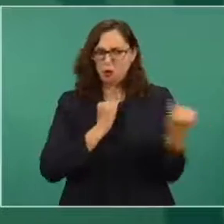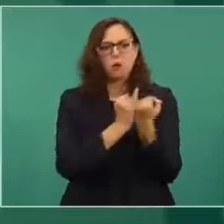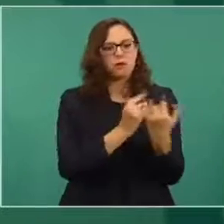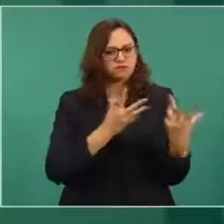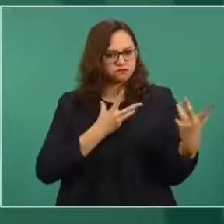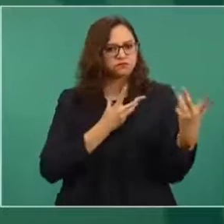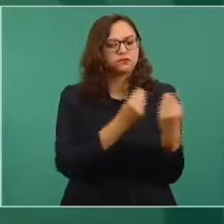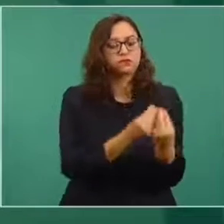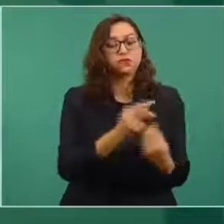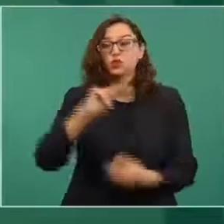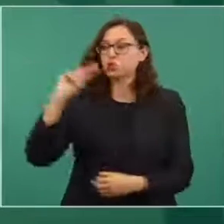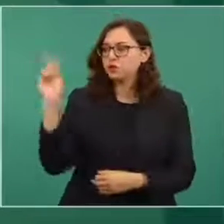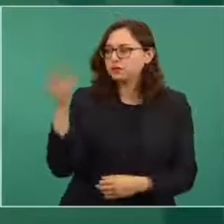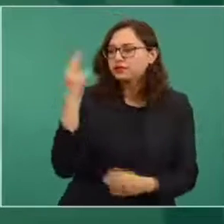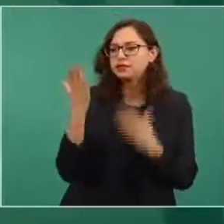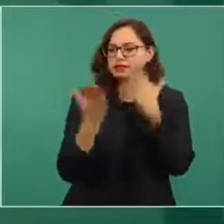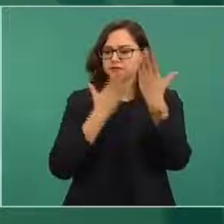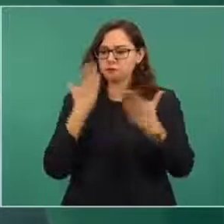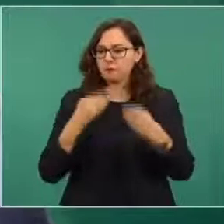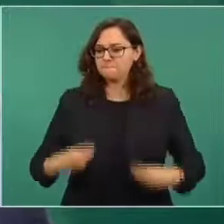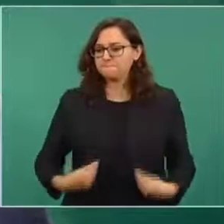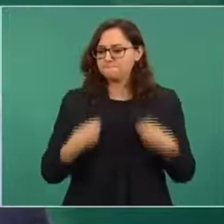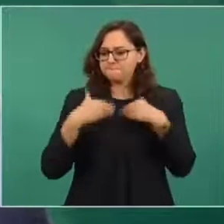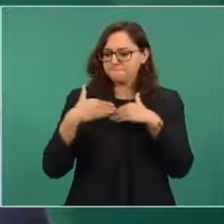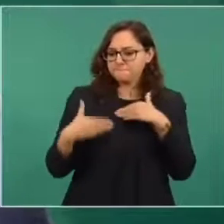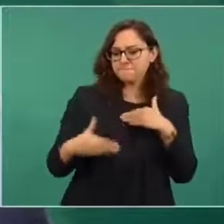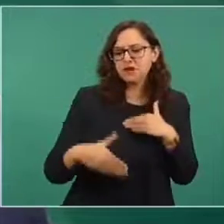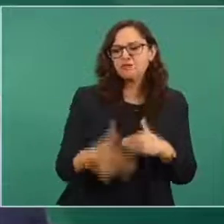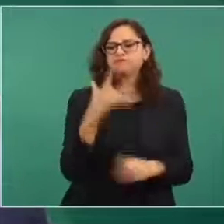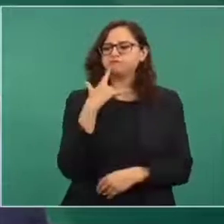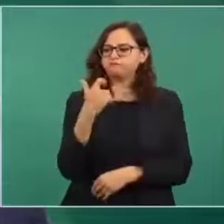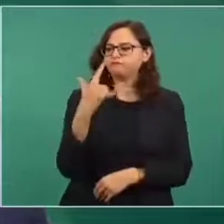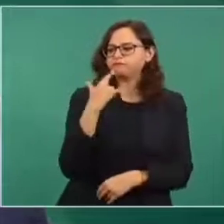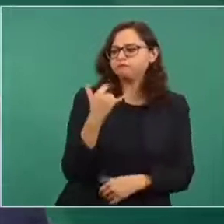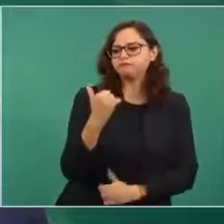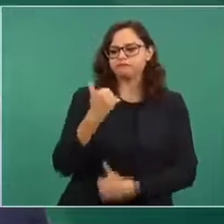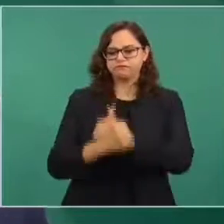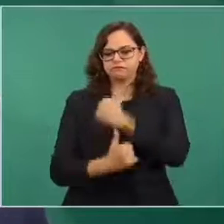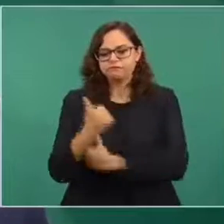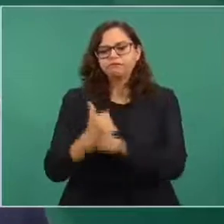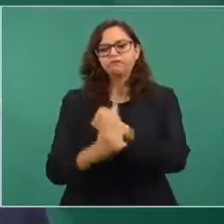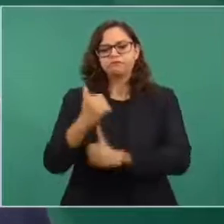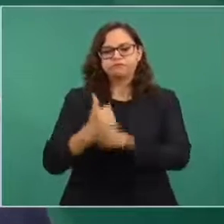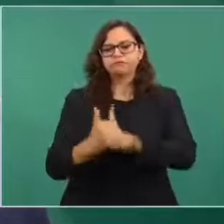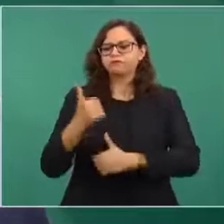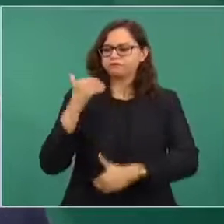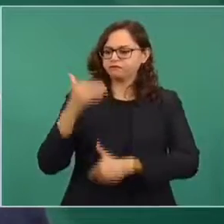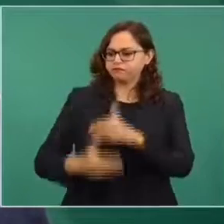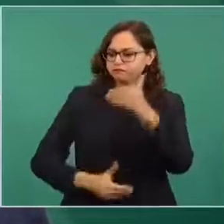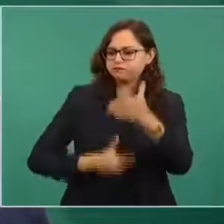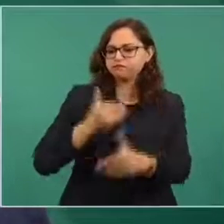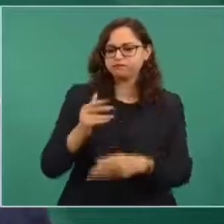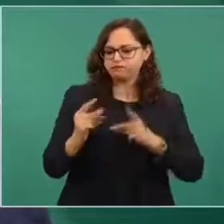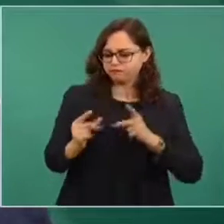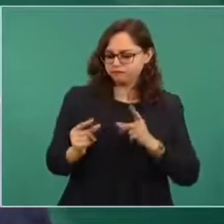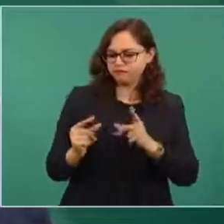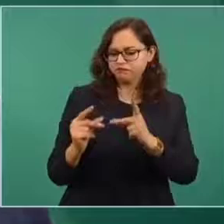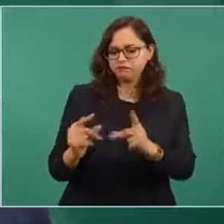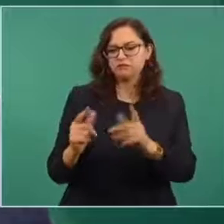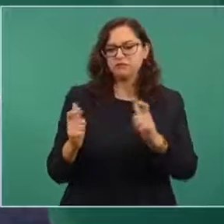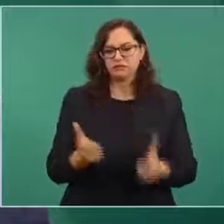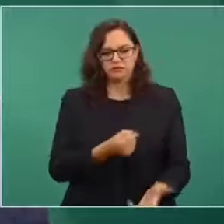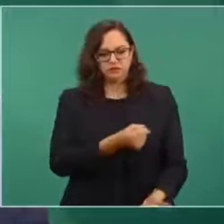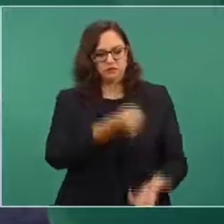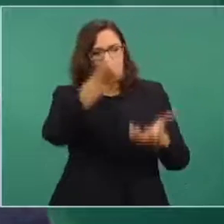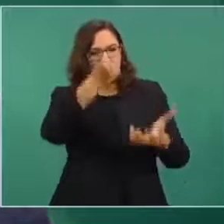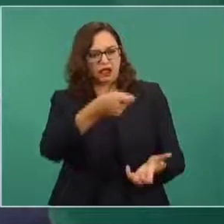adversidades, a ser competitivos, a imponer y anteponer ideas antes que desaprovechar los escasos recursos de